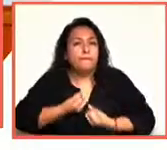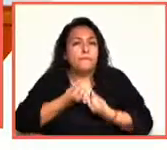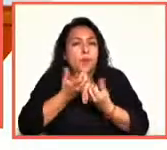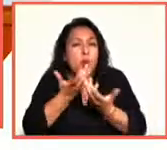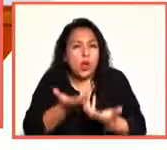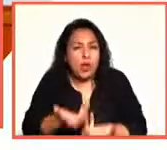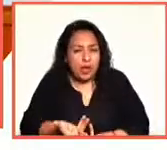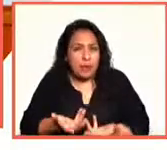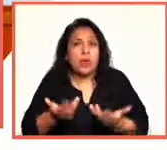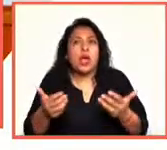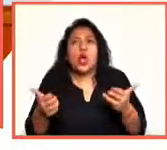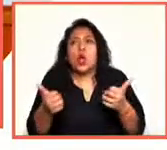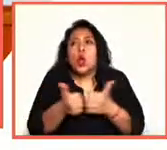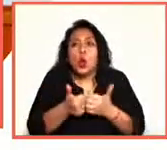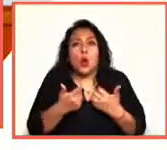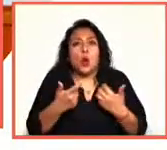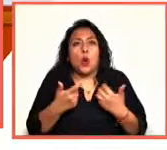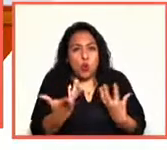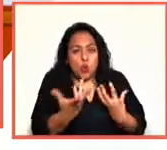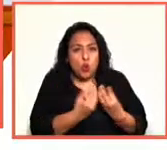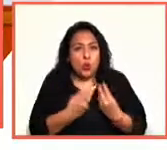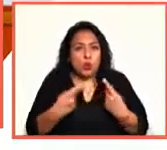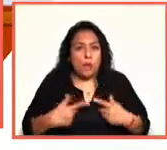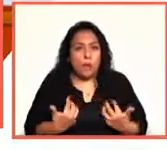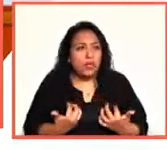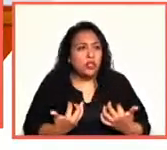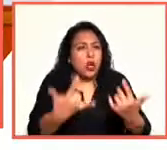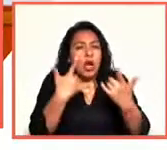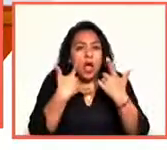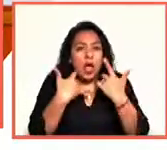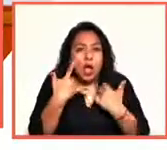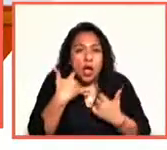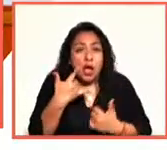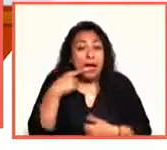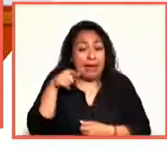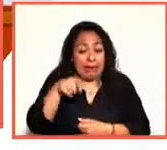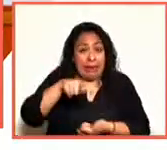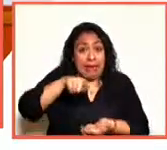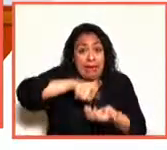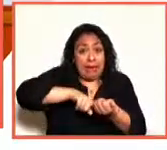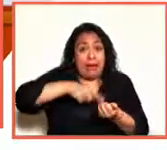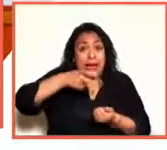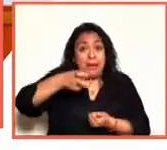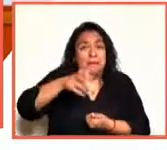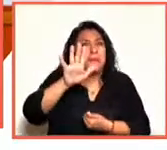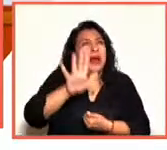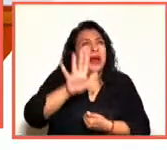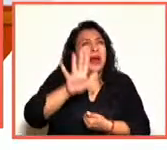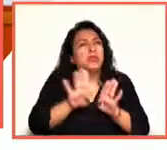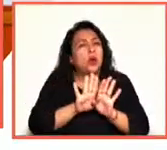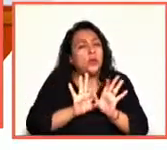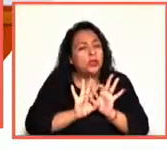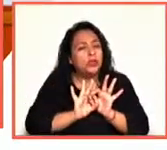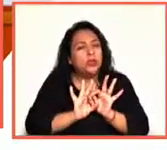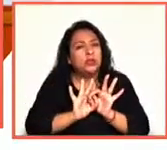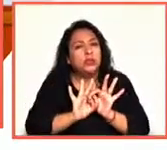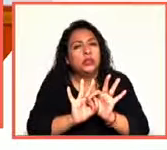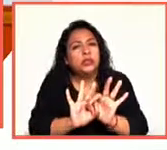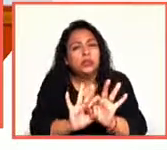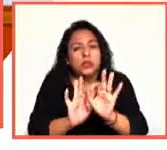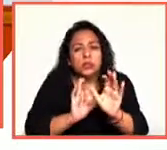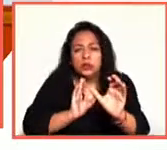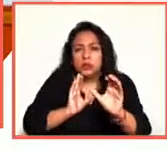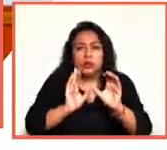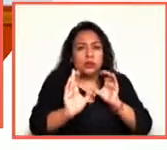con el espectador, y ahí es una especie de comunión, de comunicación